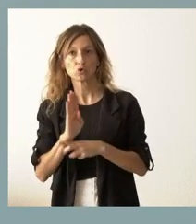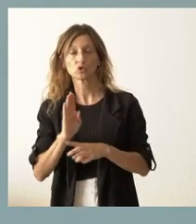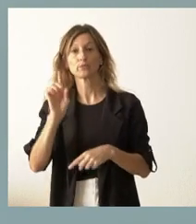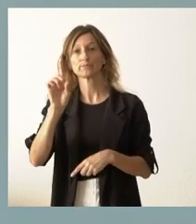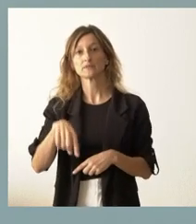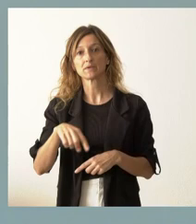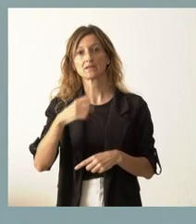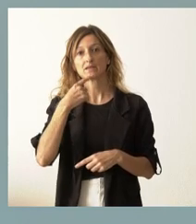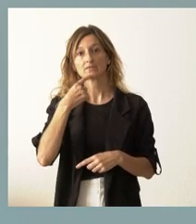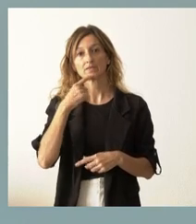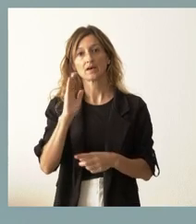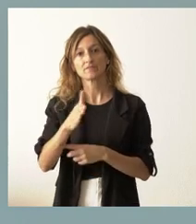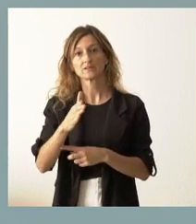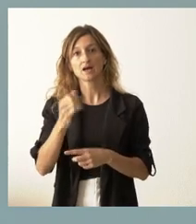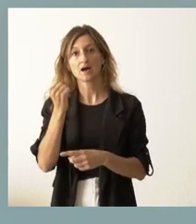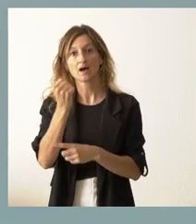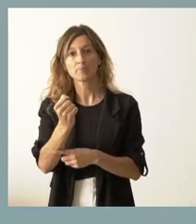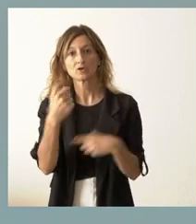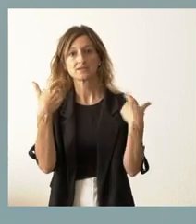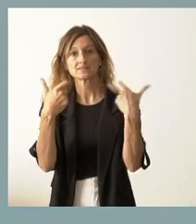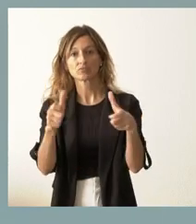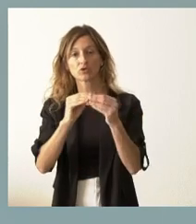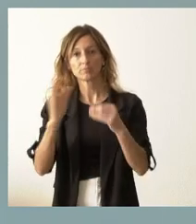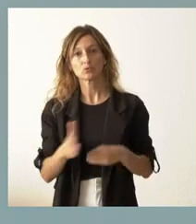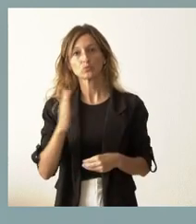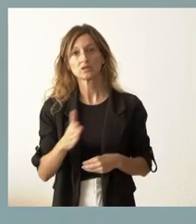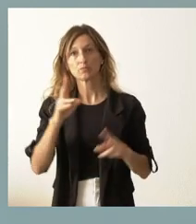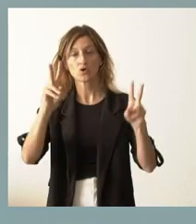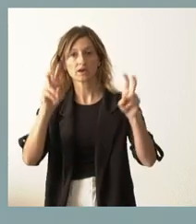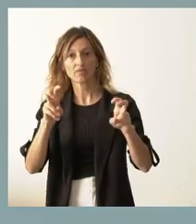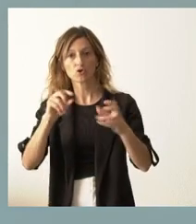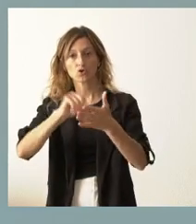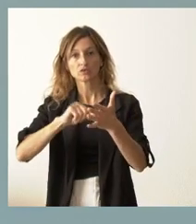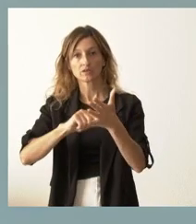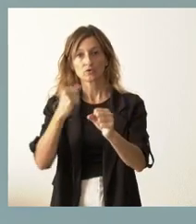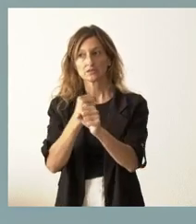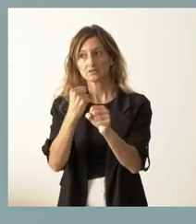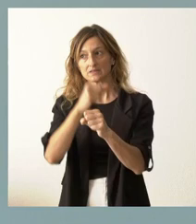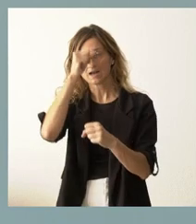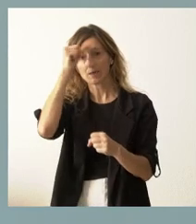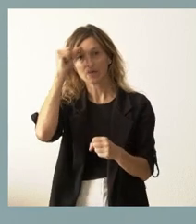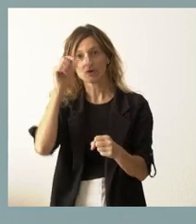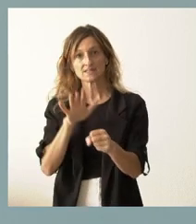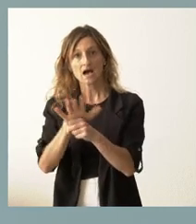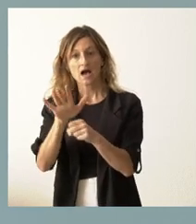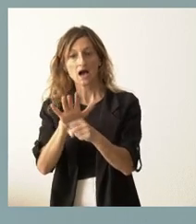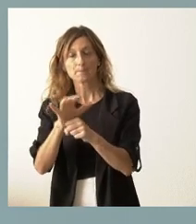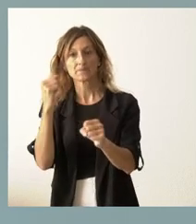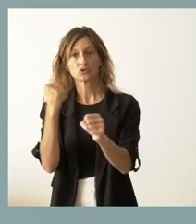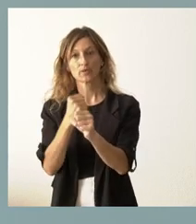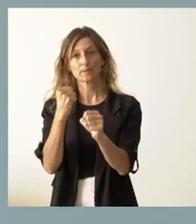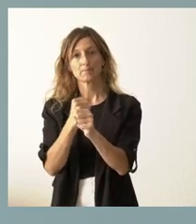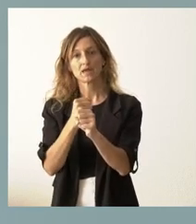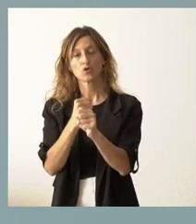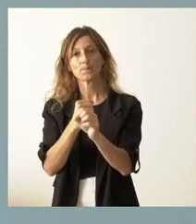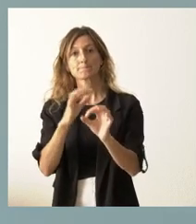ámbito de los apoyos a los sectores productivos, todo lo que tiene que ver con la contratación de trabajadores por el ámbito de empleo, pero los que ya hemos hecho